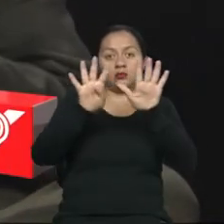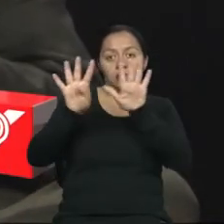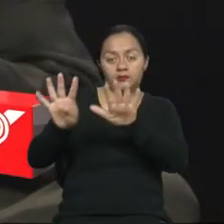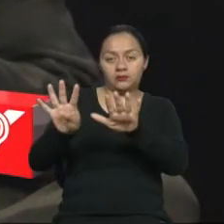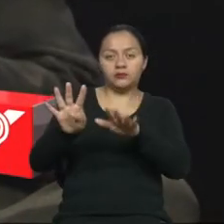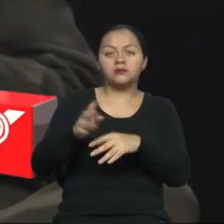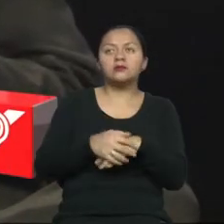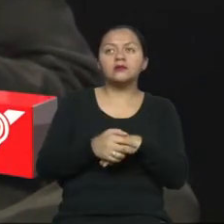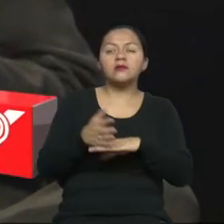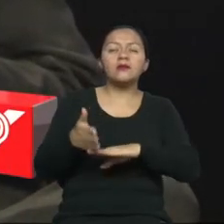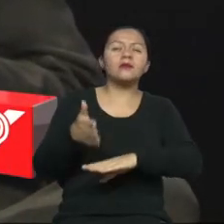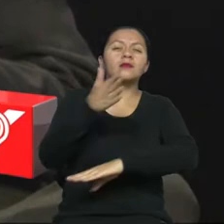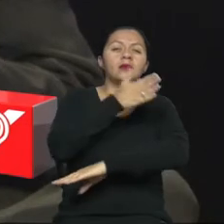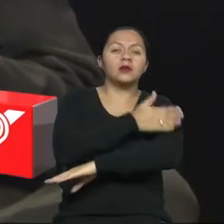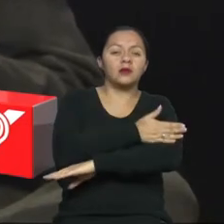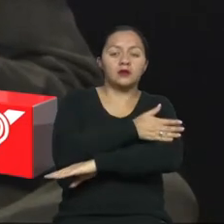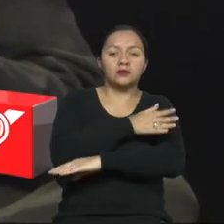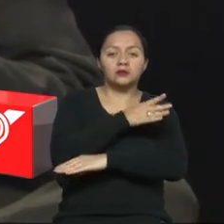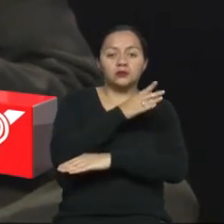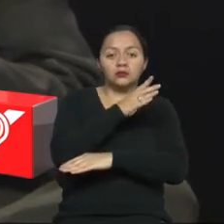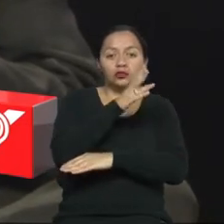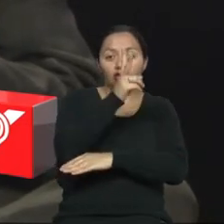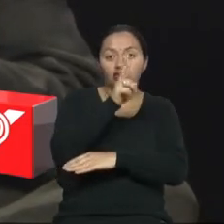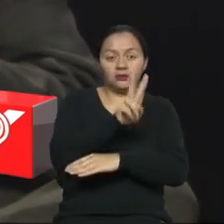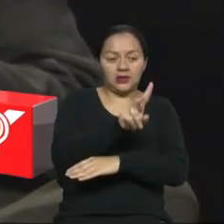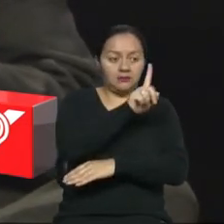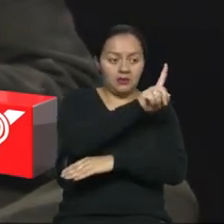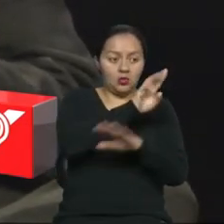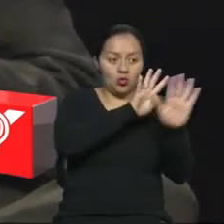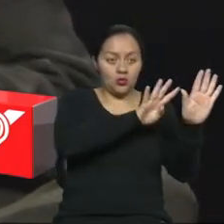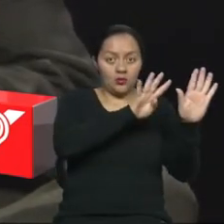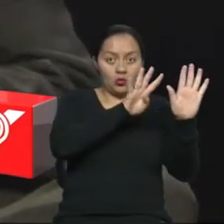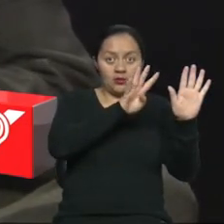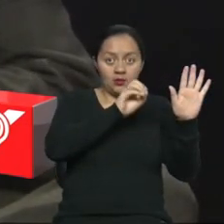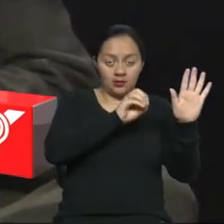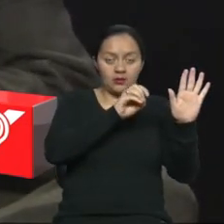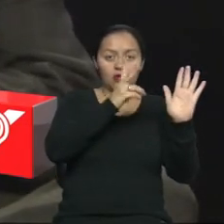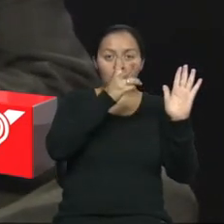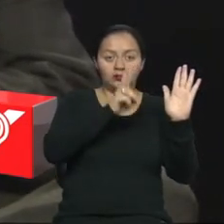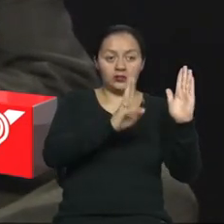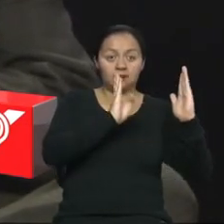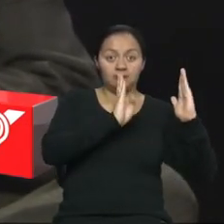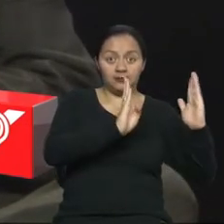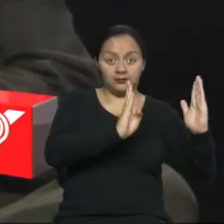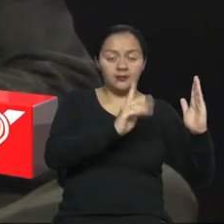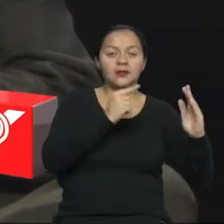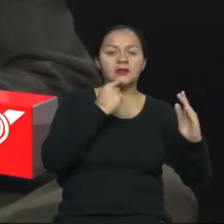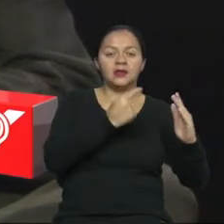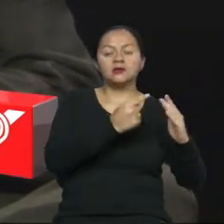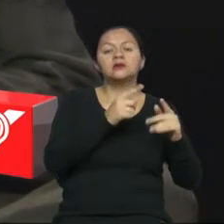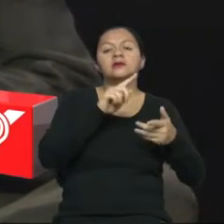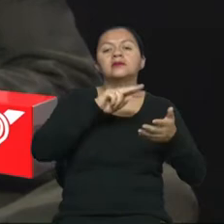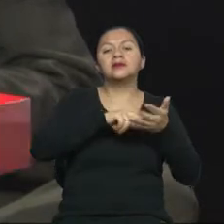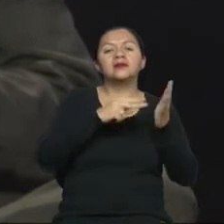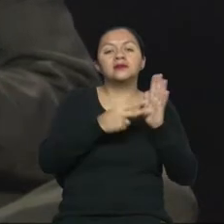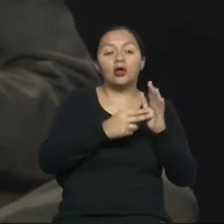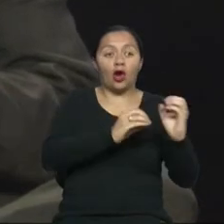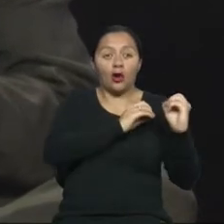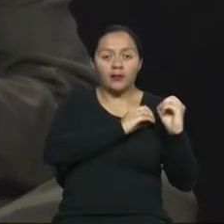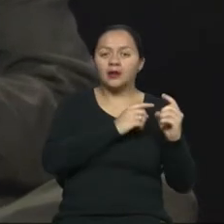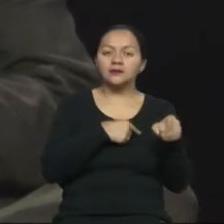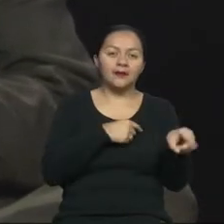creadas y lastimosamente, al ser nuevas, tenían carácter de voluntariedad, es decir, no la